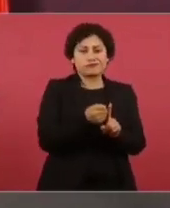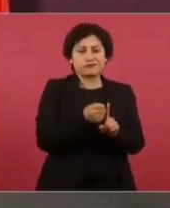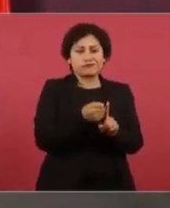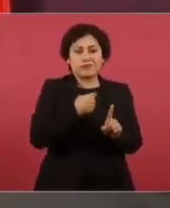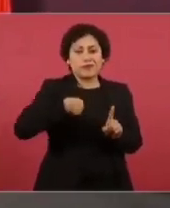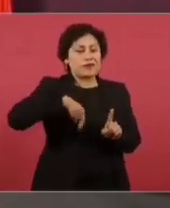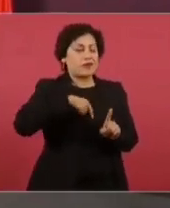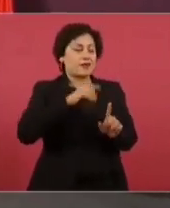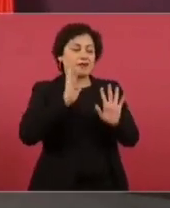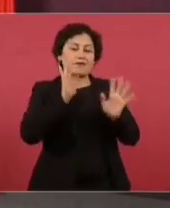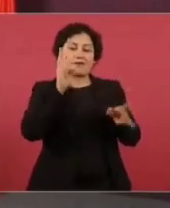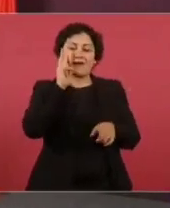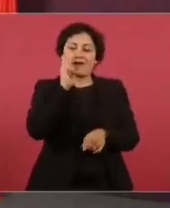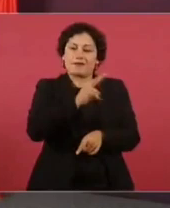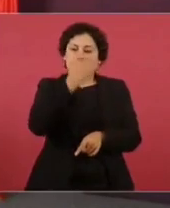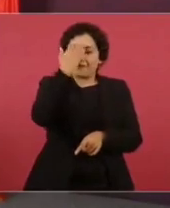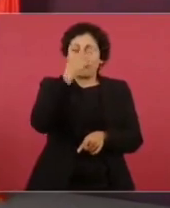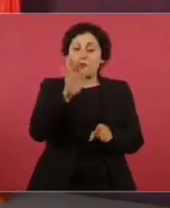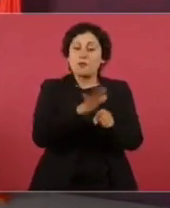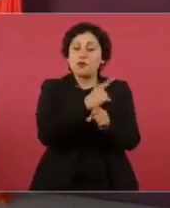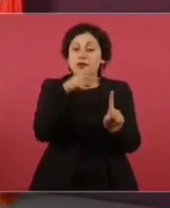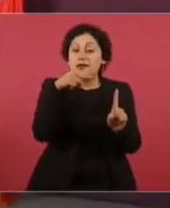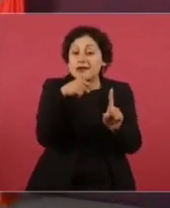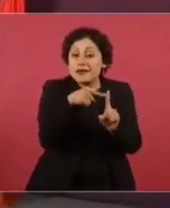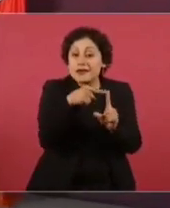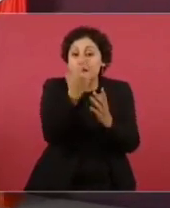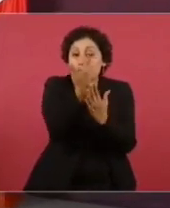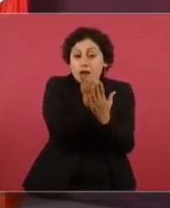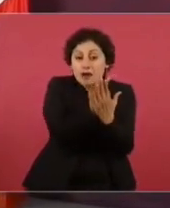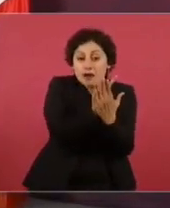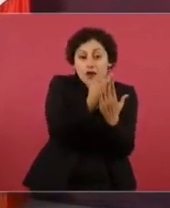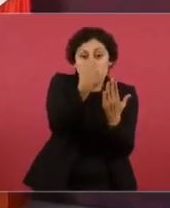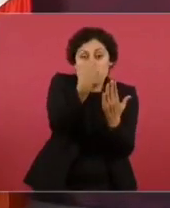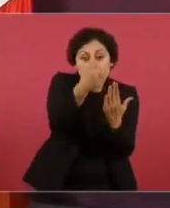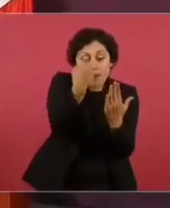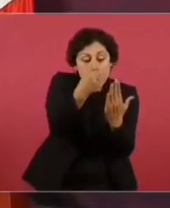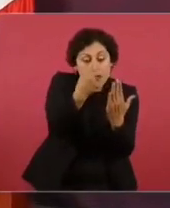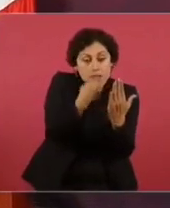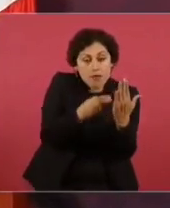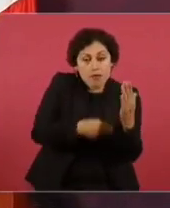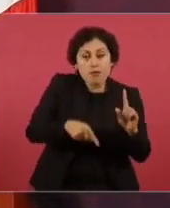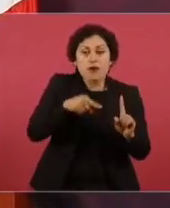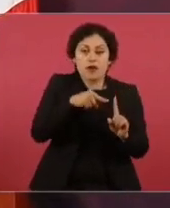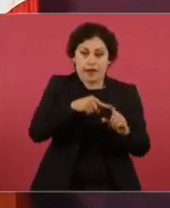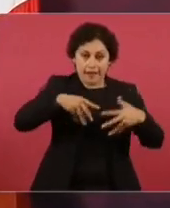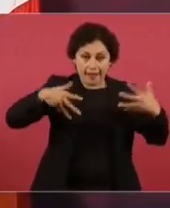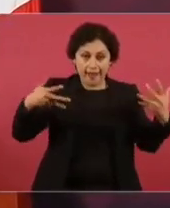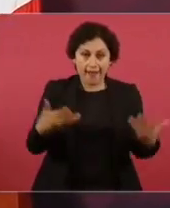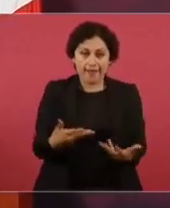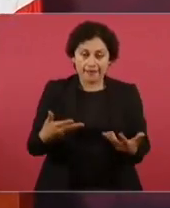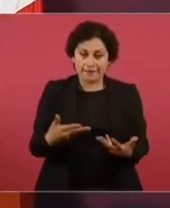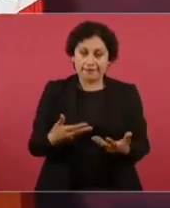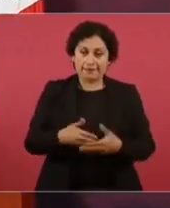porque él mandaba las listas con las